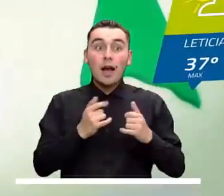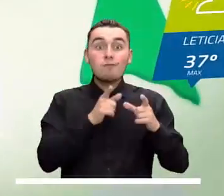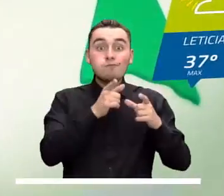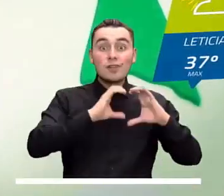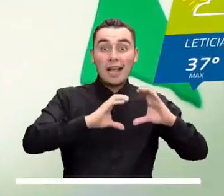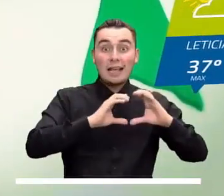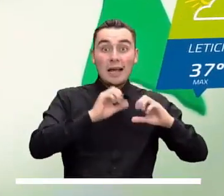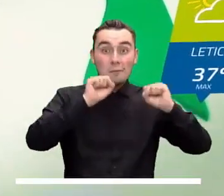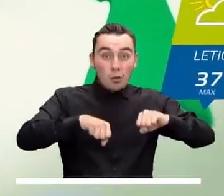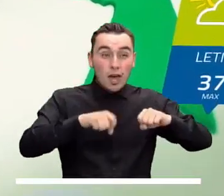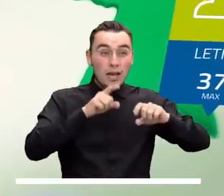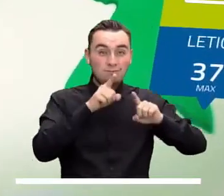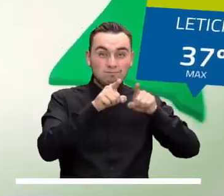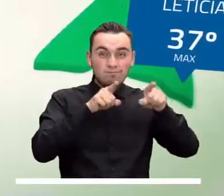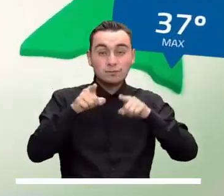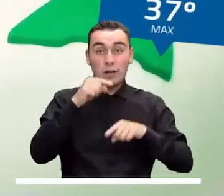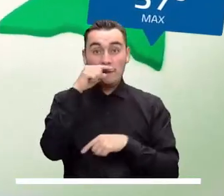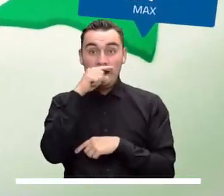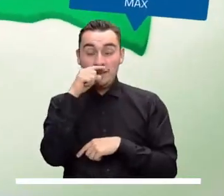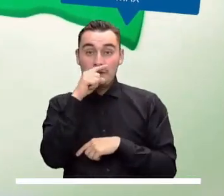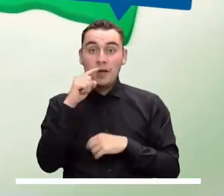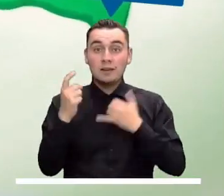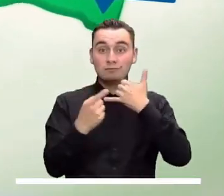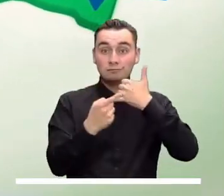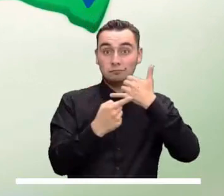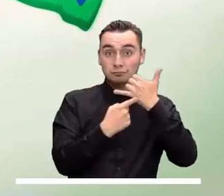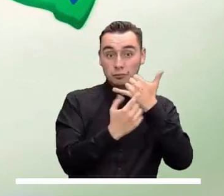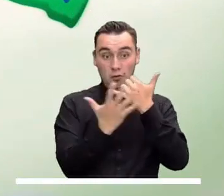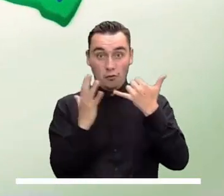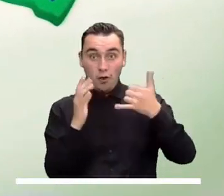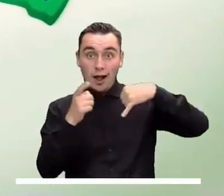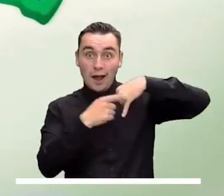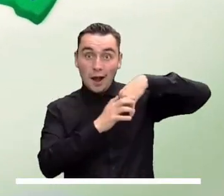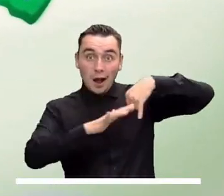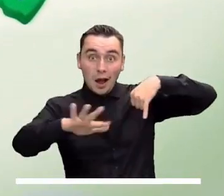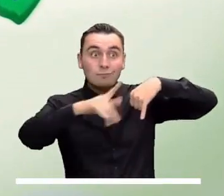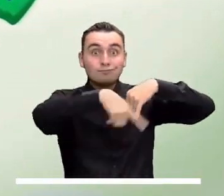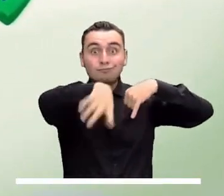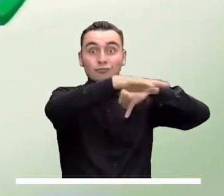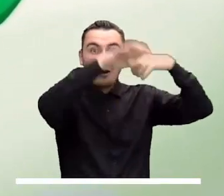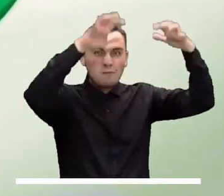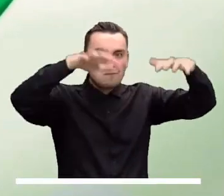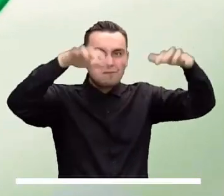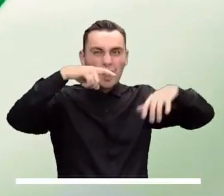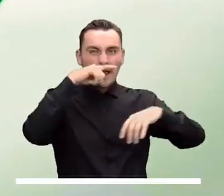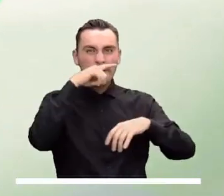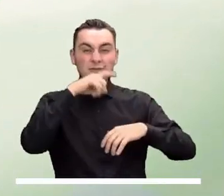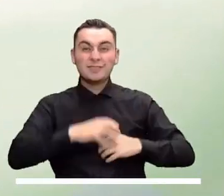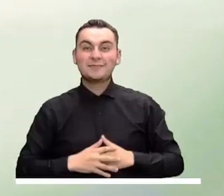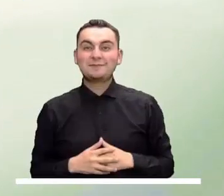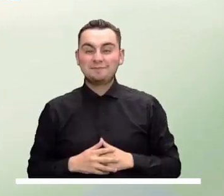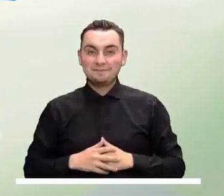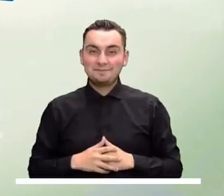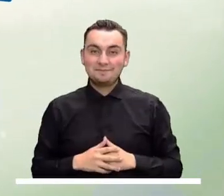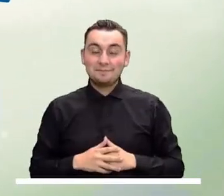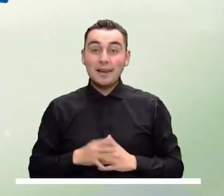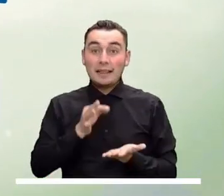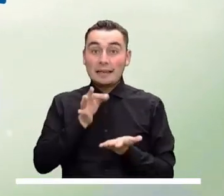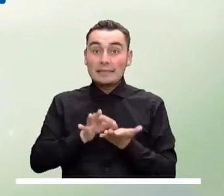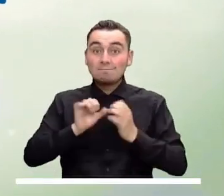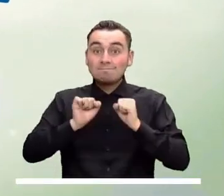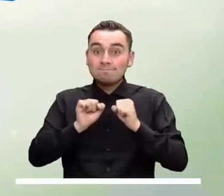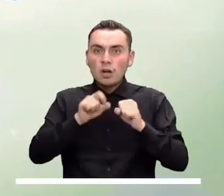que lluvias sectorizadas son posibles en Caquetá, Putumayo, Occidente de Amazonas, Guaviare y Baupés, tiempo seco se calcula en el resto de la región